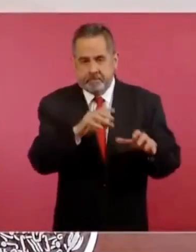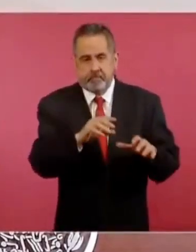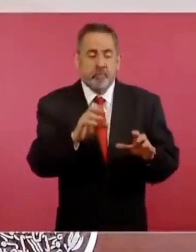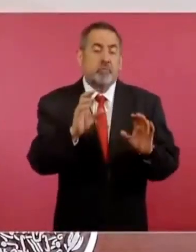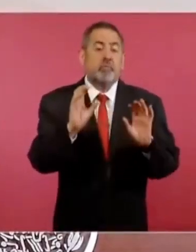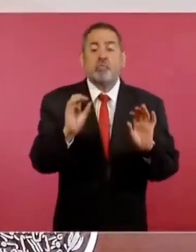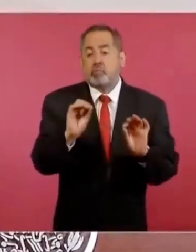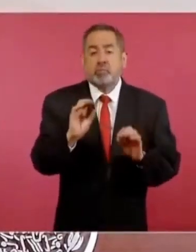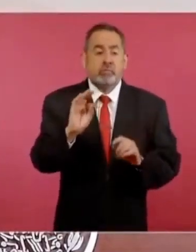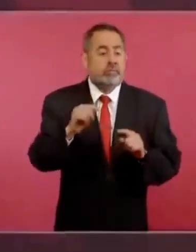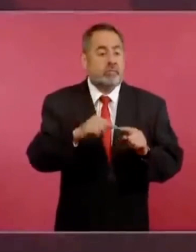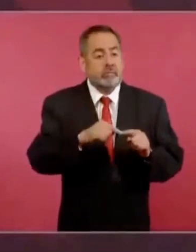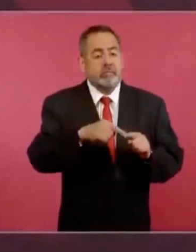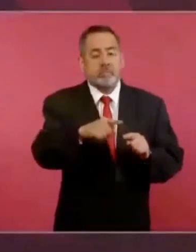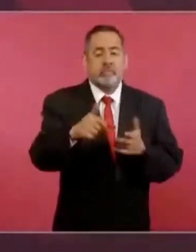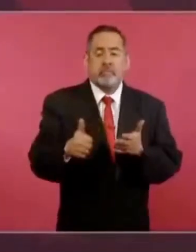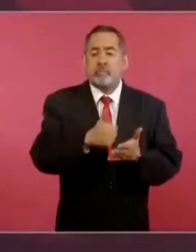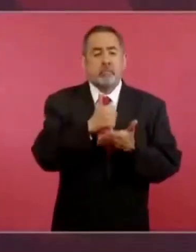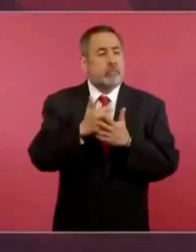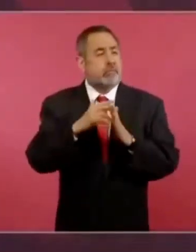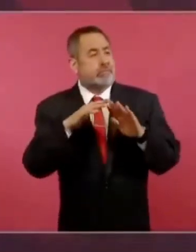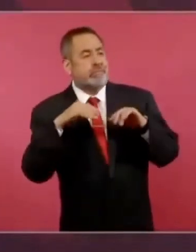mándela fuera de la ciudad.